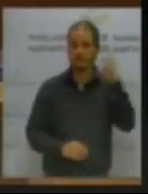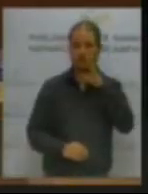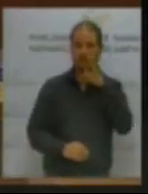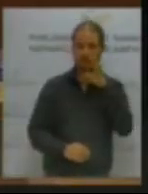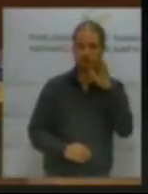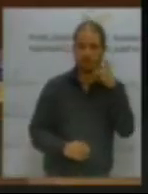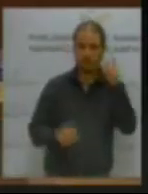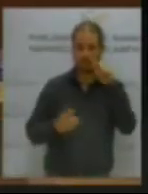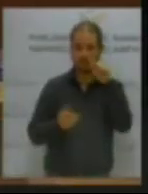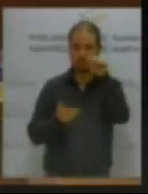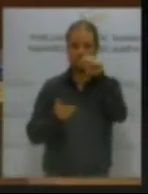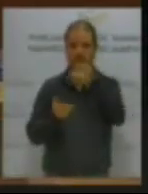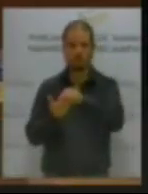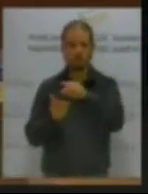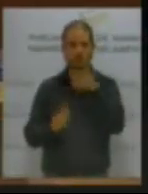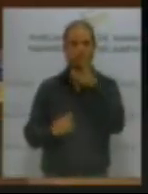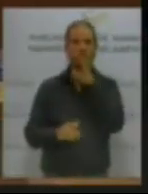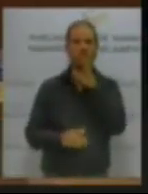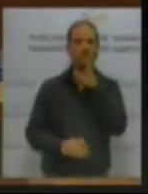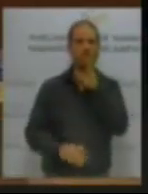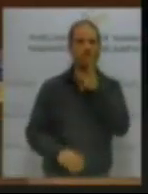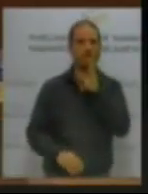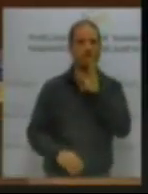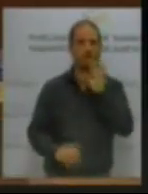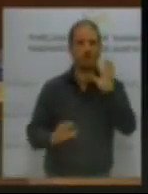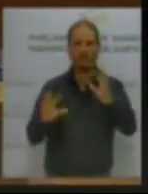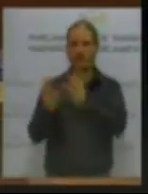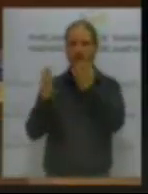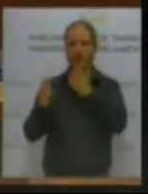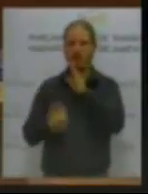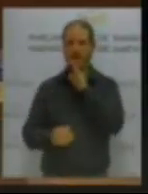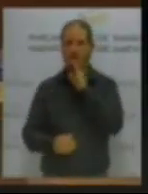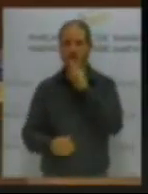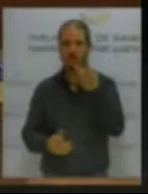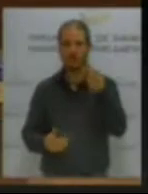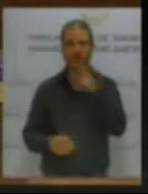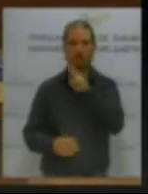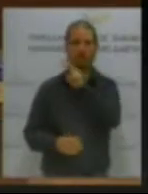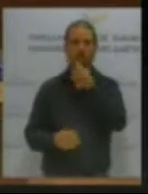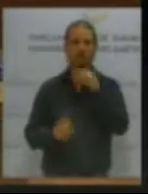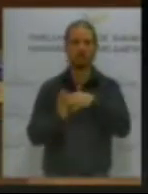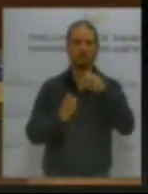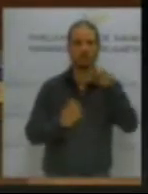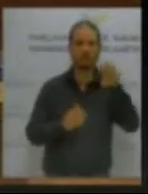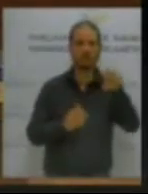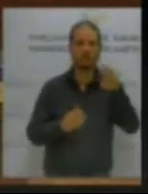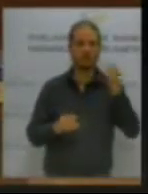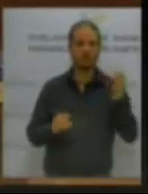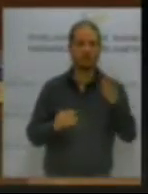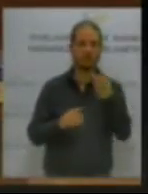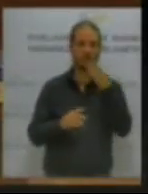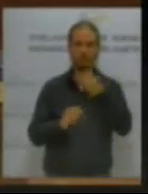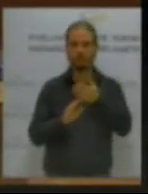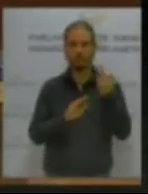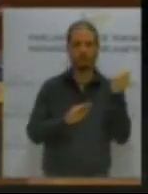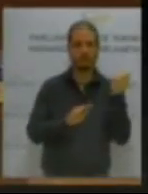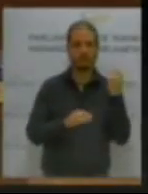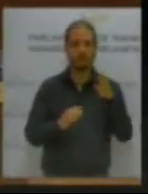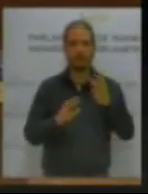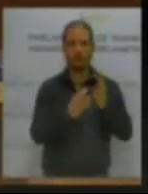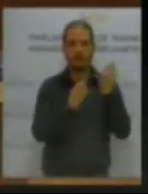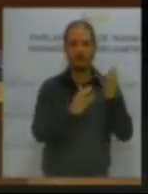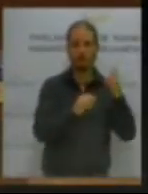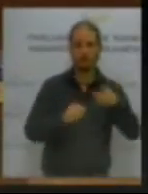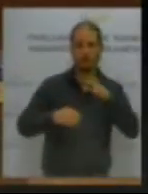incineradora, la cual ya se había descartado desde el año 2014. Estaba totalmente descartada. Pero es que ahora, como la ley lo